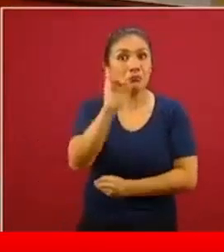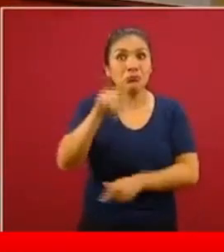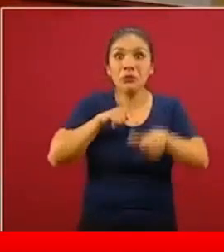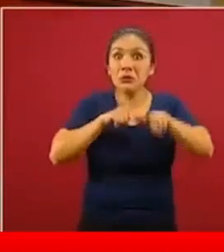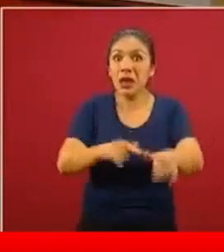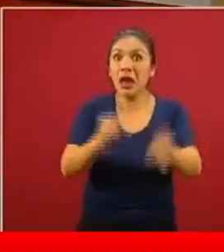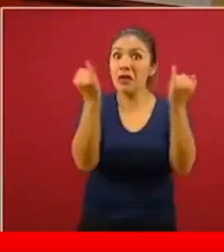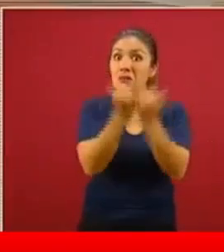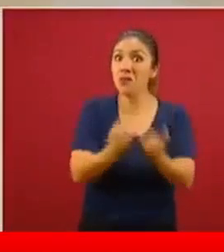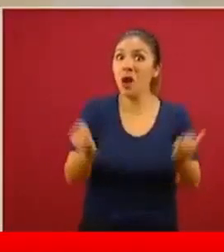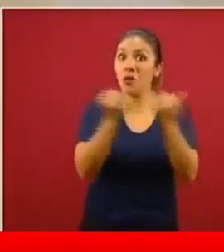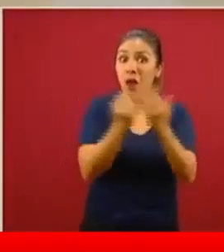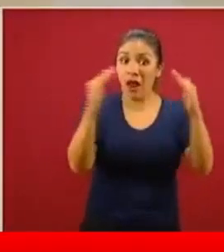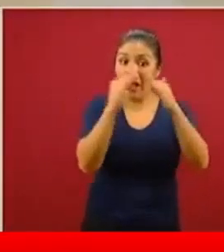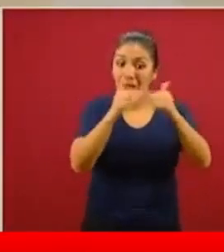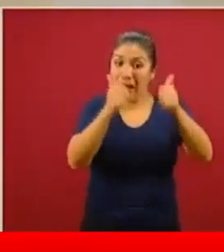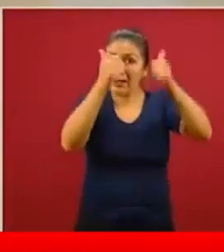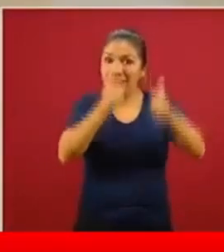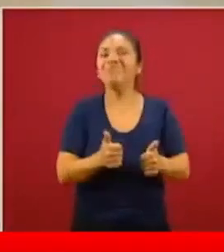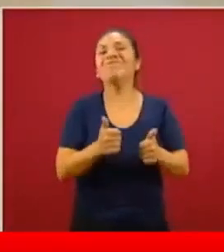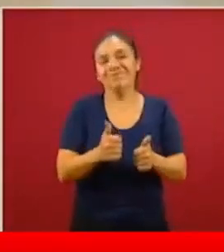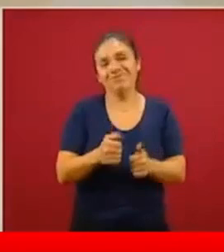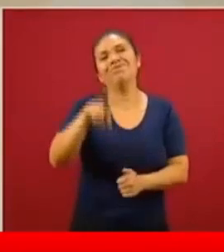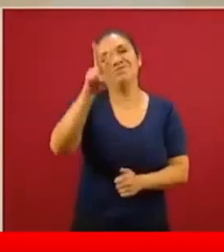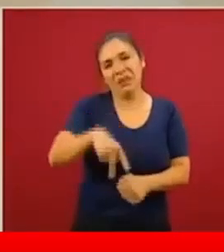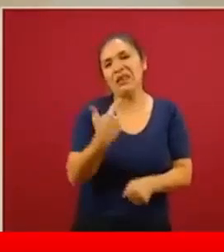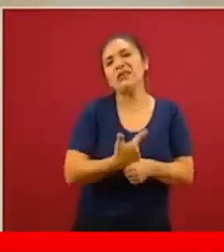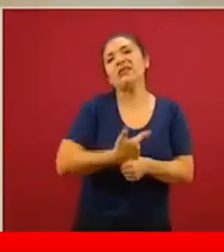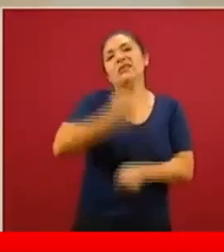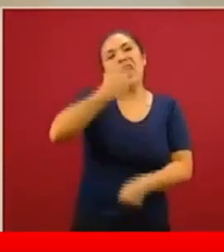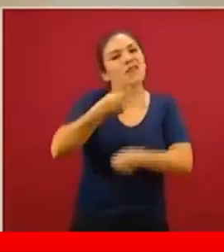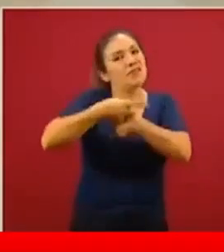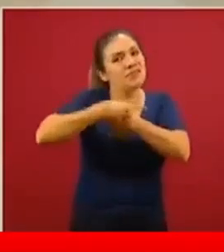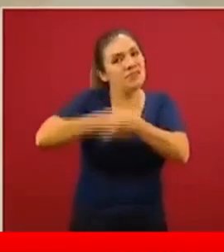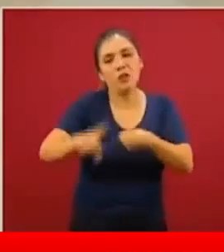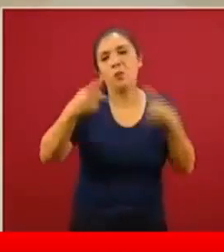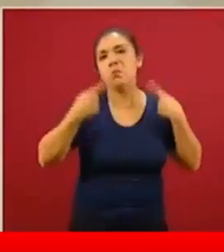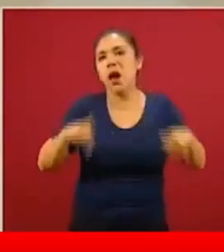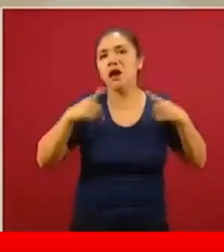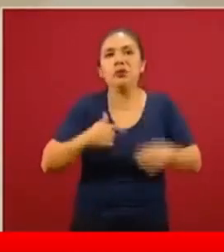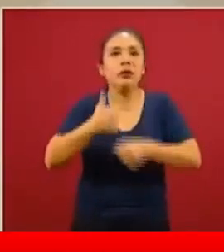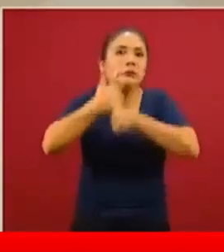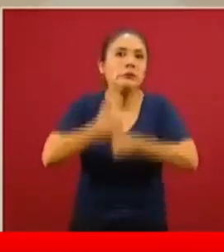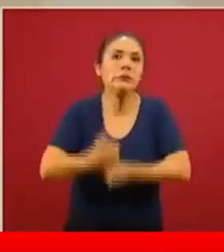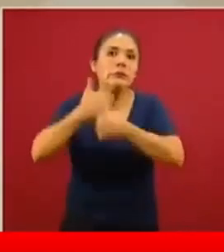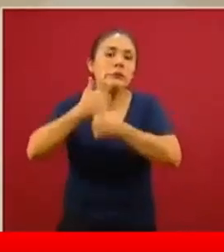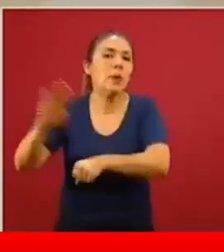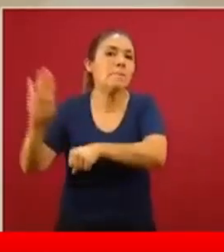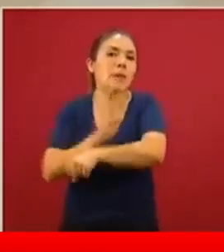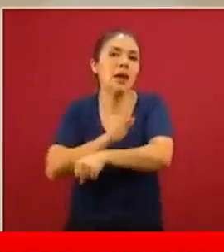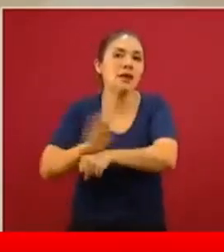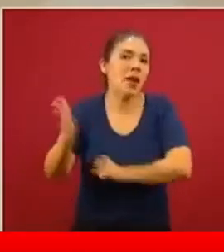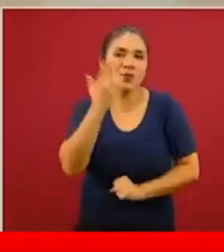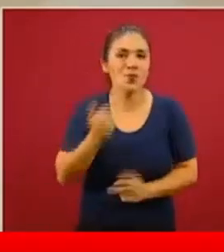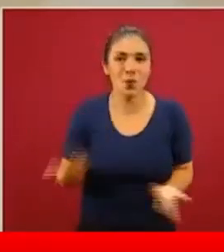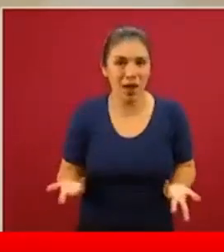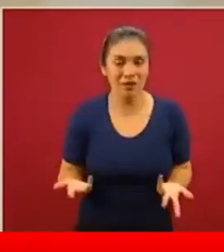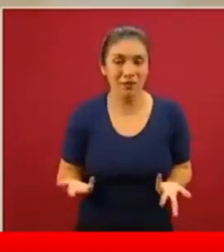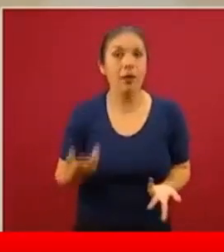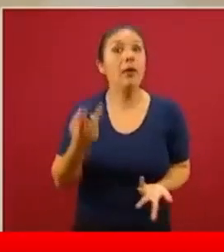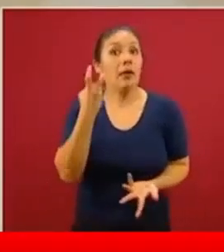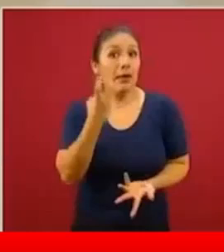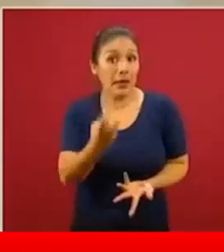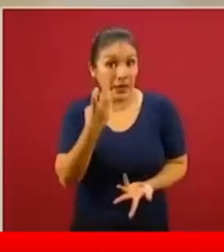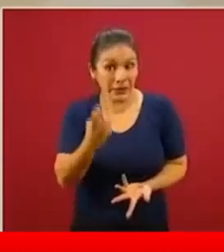manera empezamos a causar graves y grandes daños a las personas, a su bienestar. Entonces, en todo